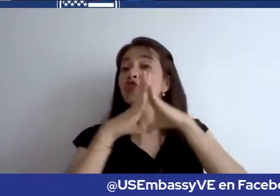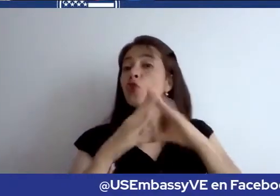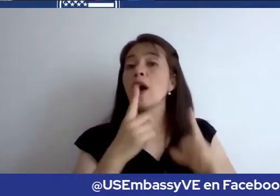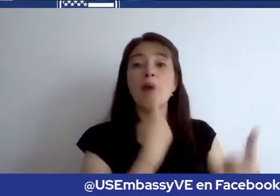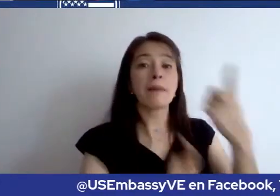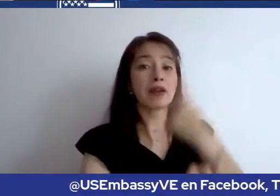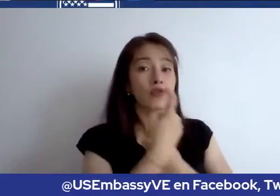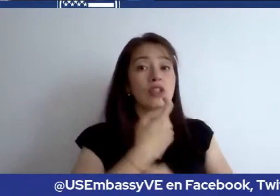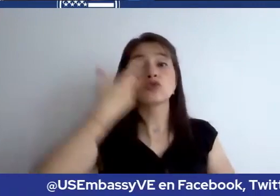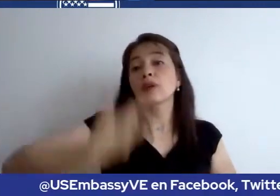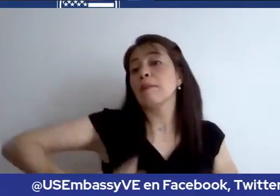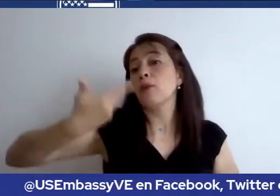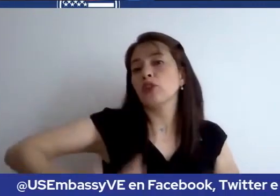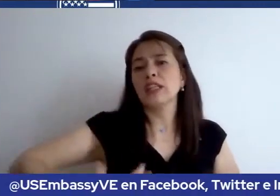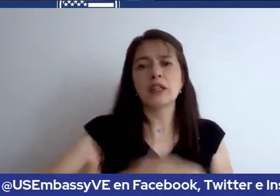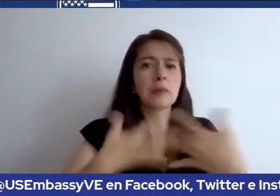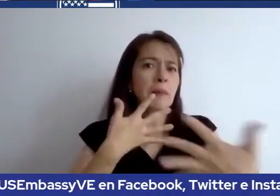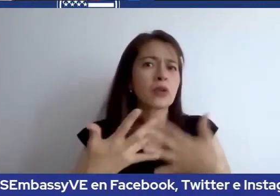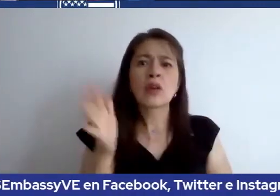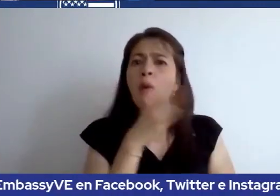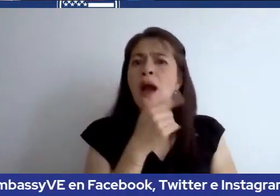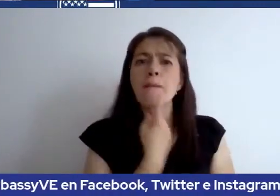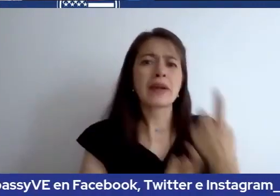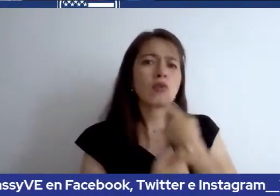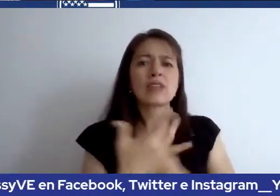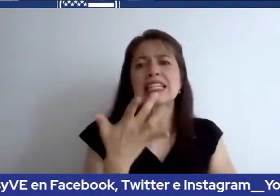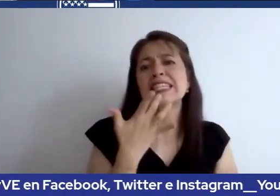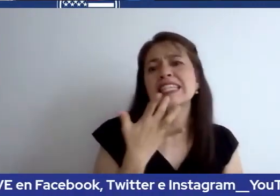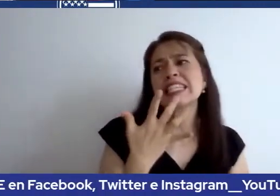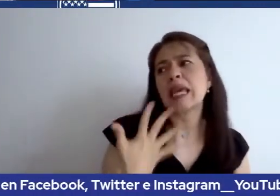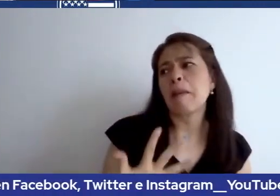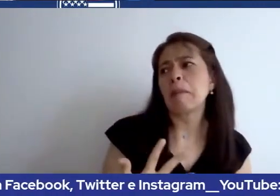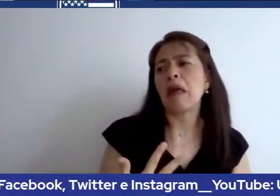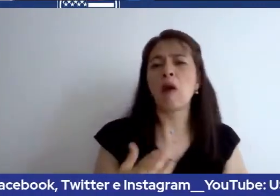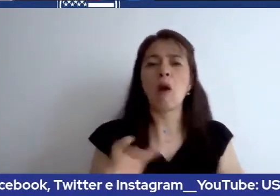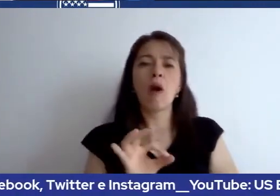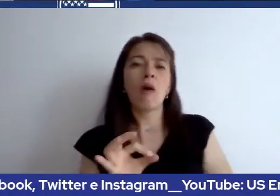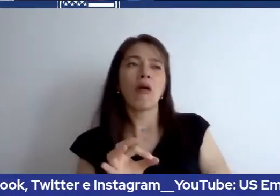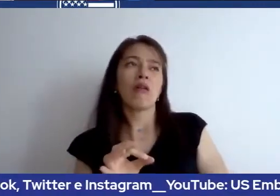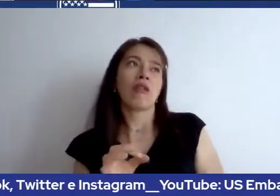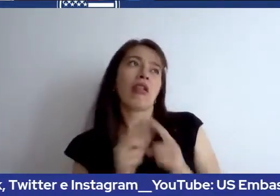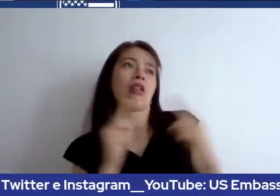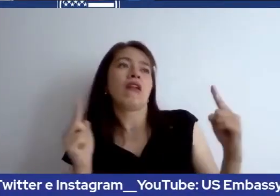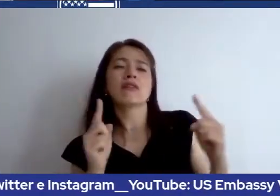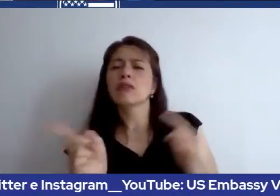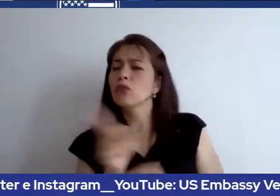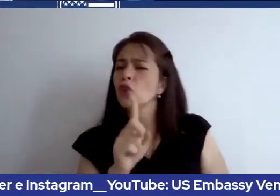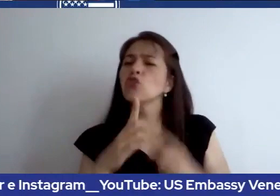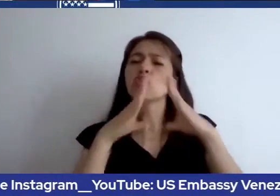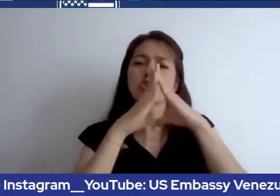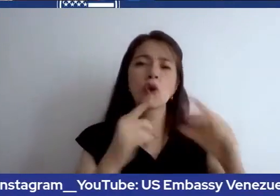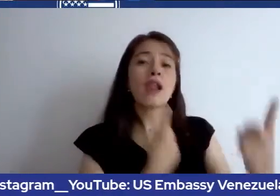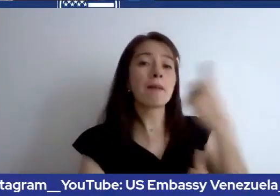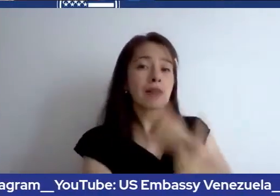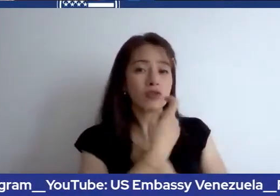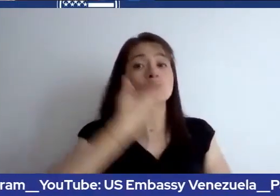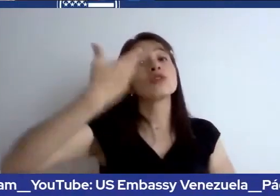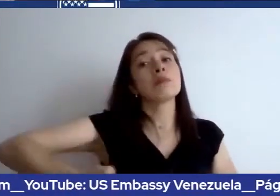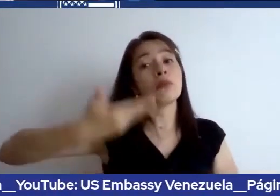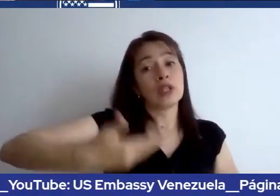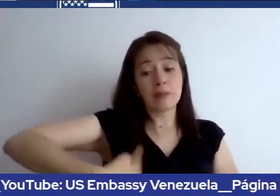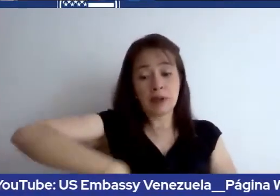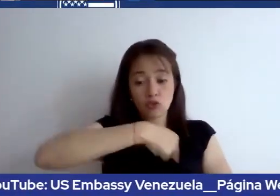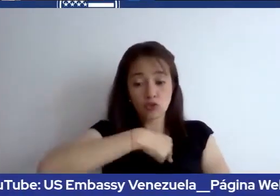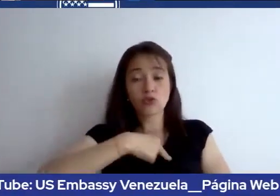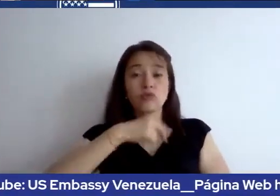demasiado pequeña, demasiado específica, demasiado fuera de lo normal. Si no lo podemos responder en